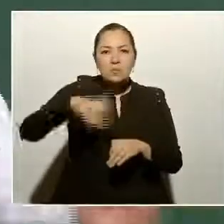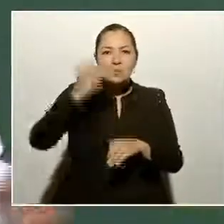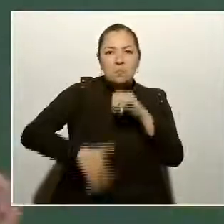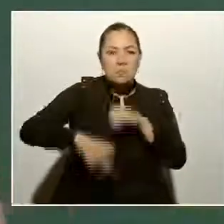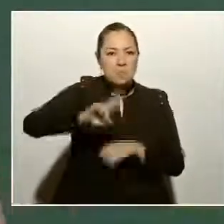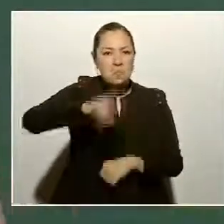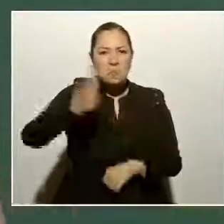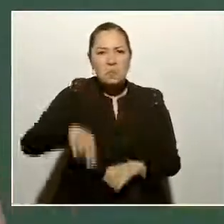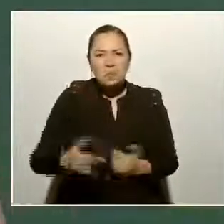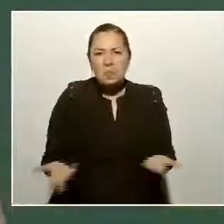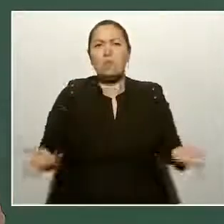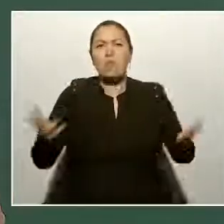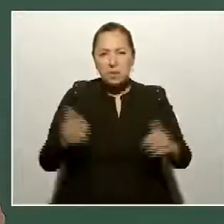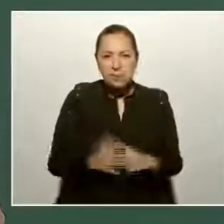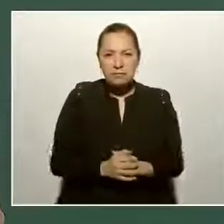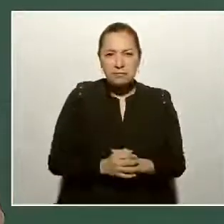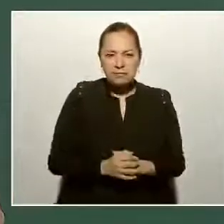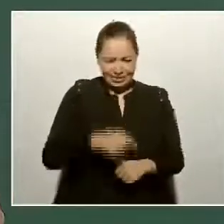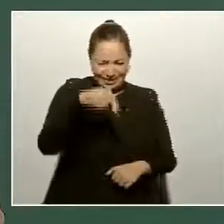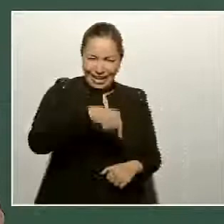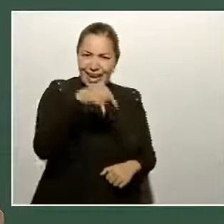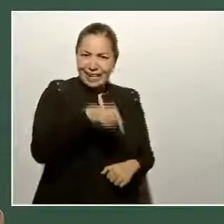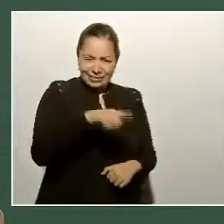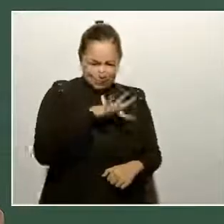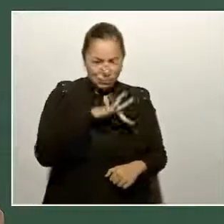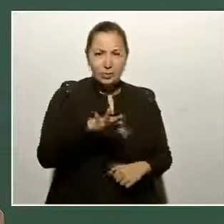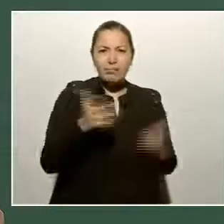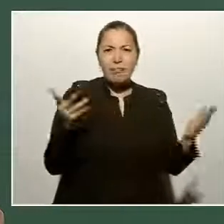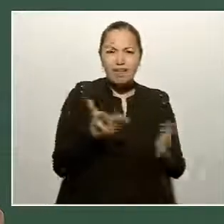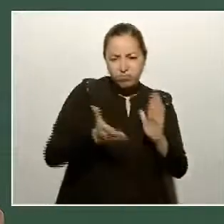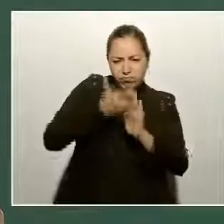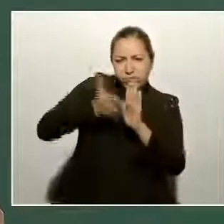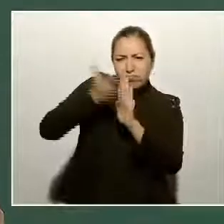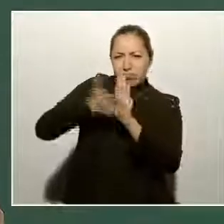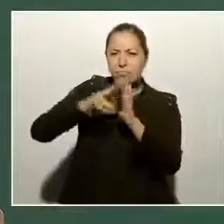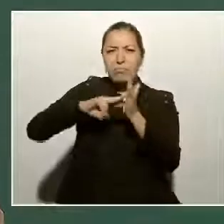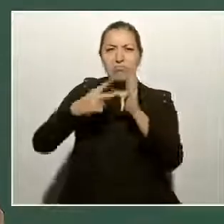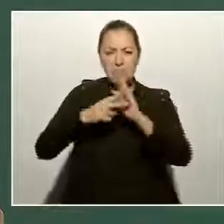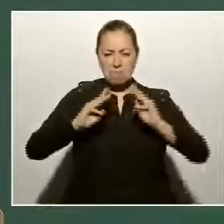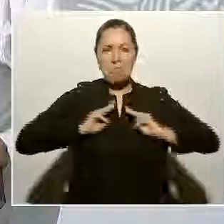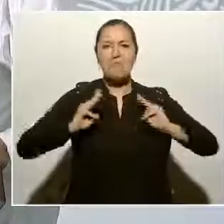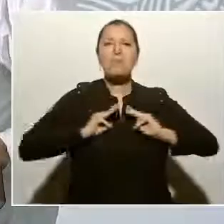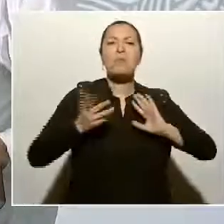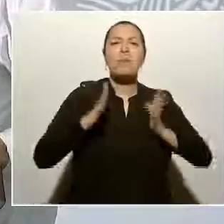lo construyen los ingenieros militares, cuando mucho en seis meses.